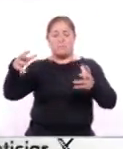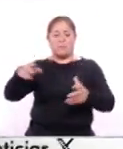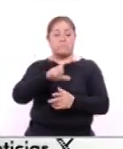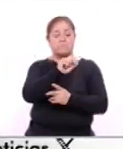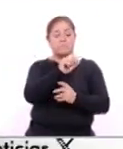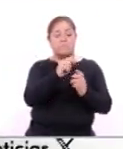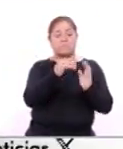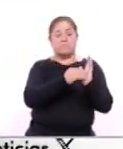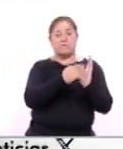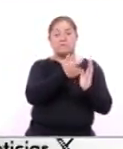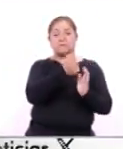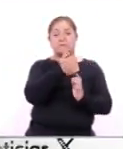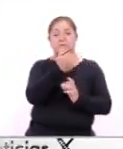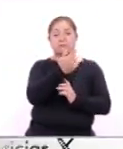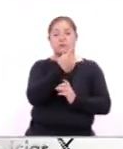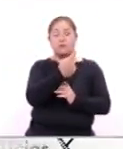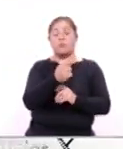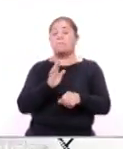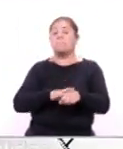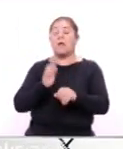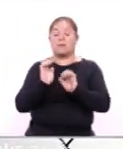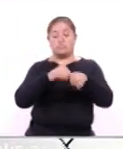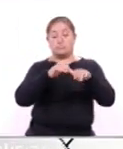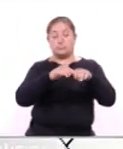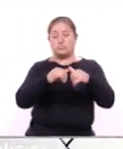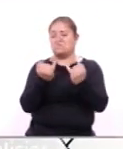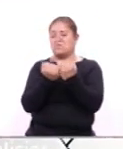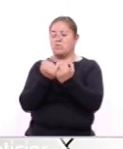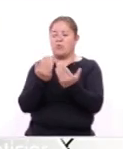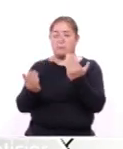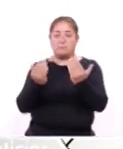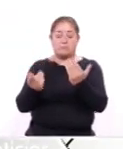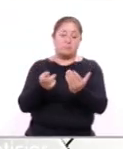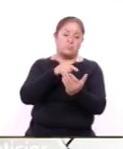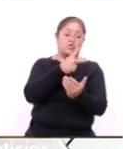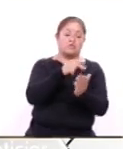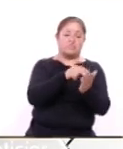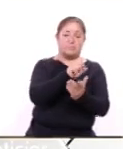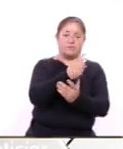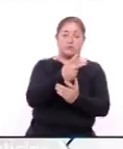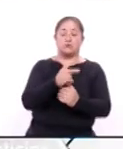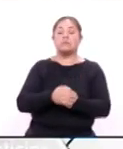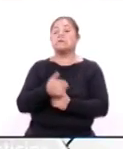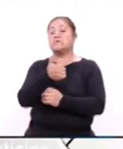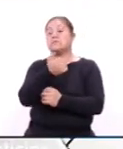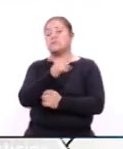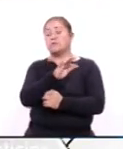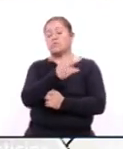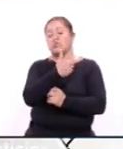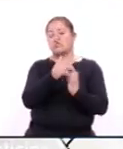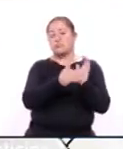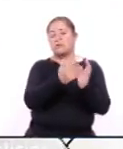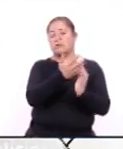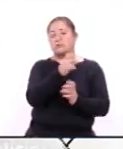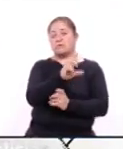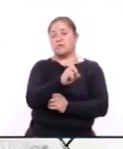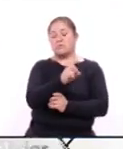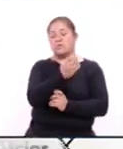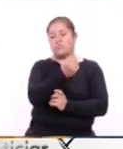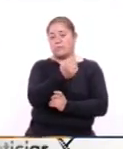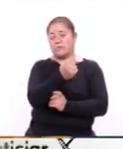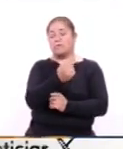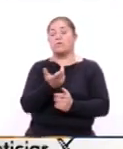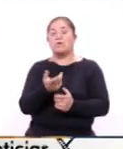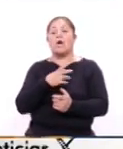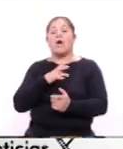20.651 personas más en comparación al mismo periodo de 2022, que fue de 648.539, de